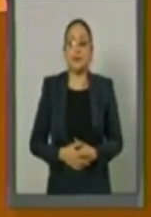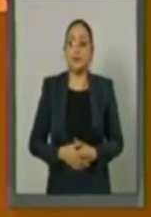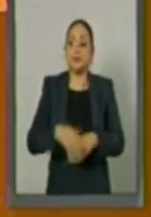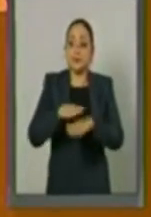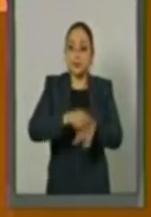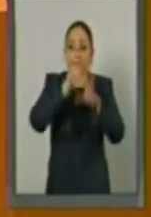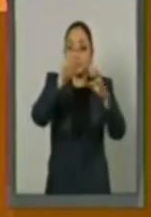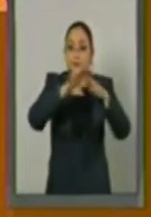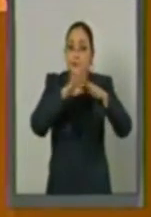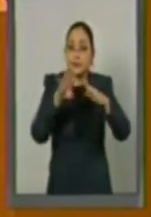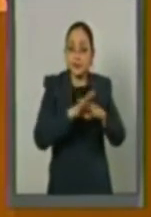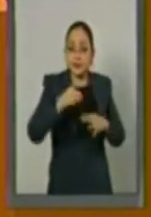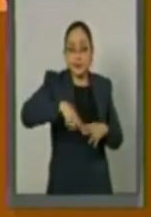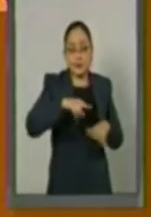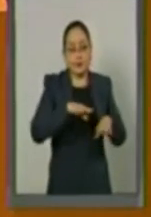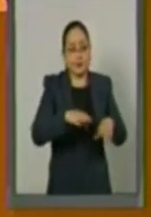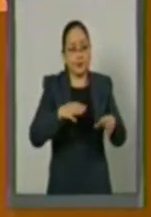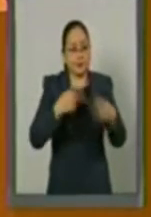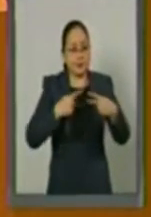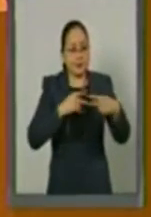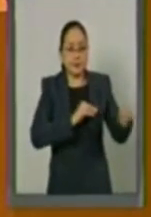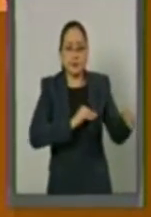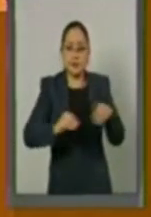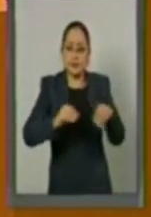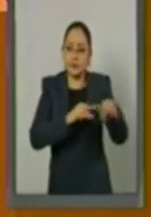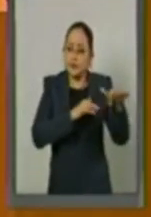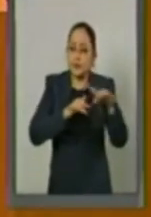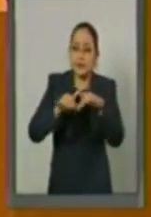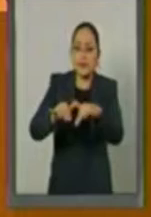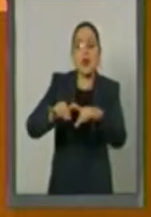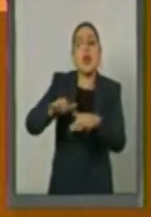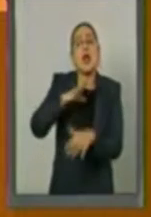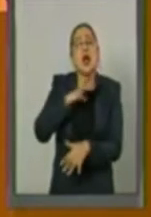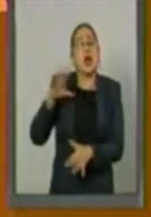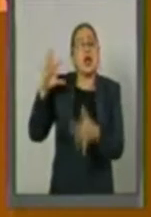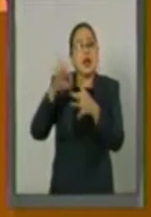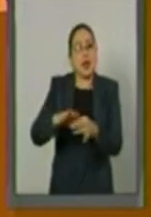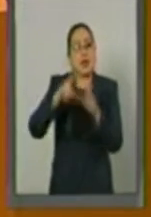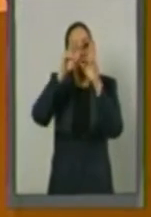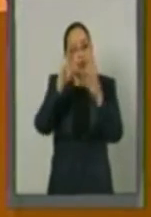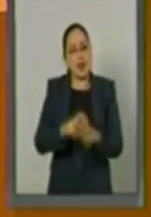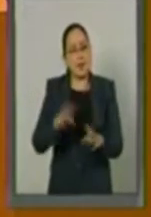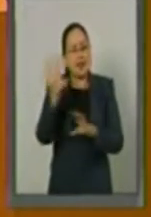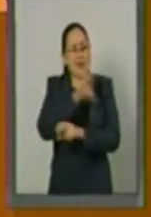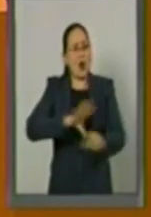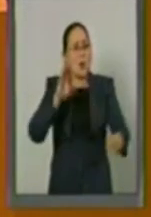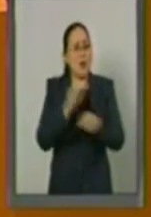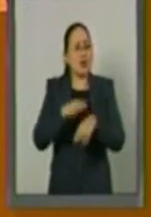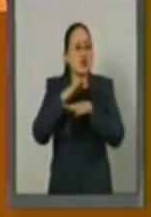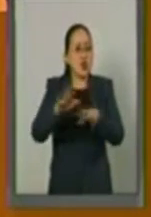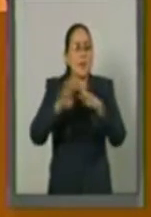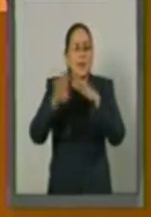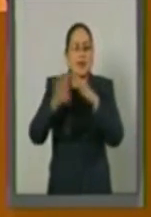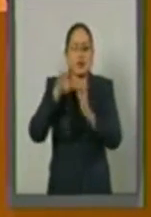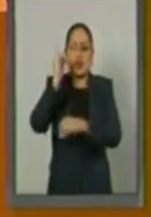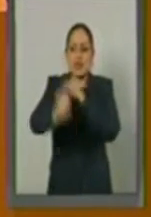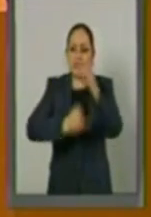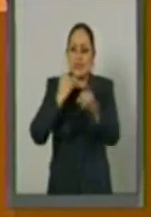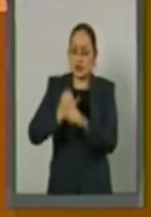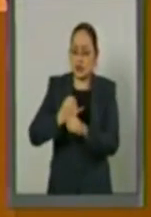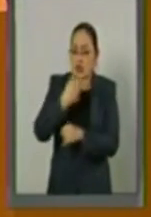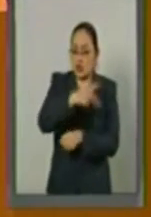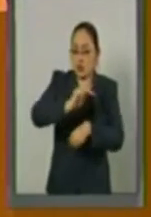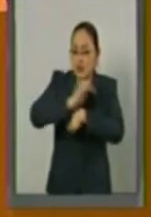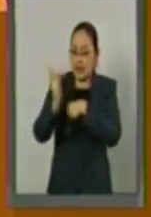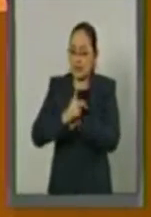migrantes y la movilidad humana, puesto que aborda todos los aspectos de la migración internacional, comprometiendo a los Estados